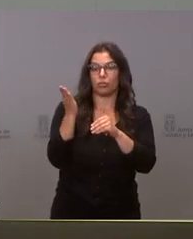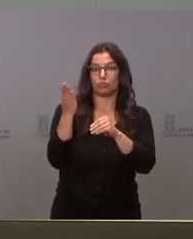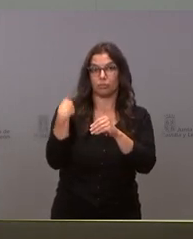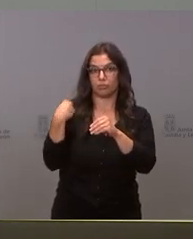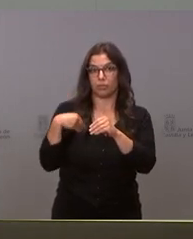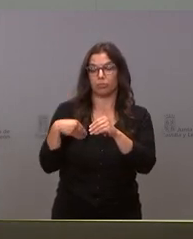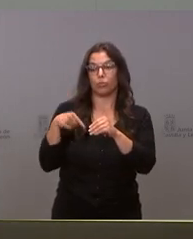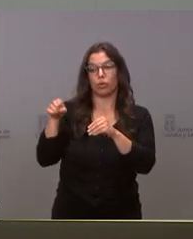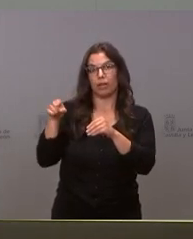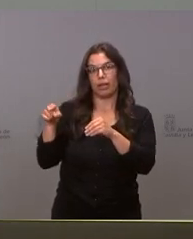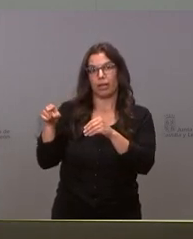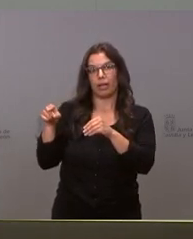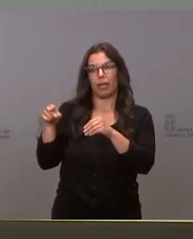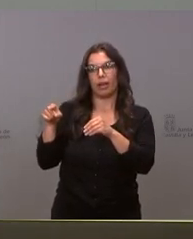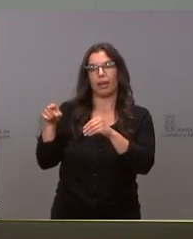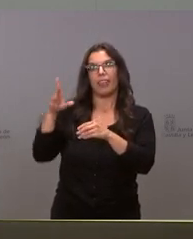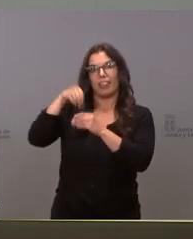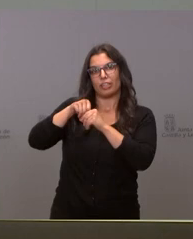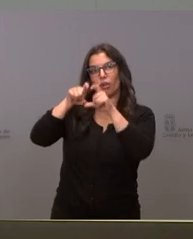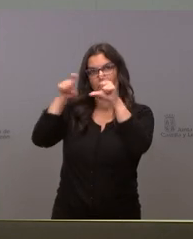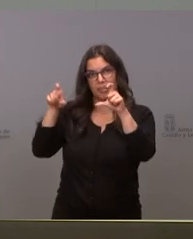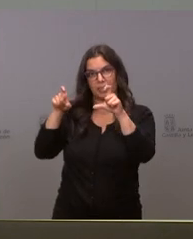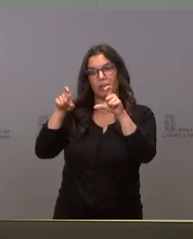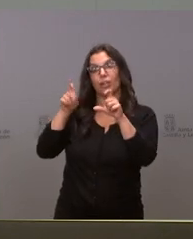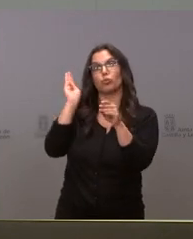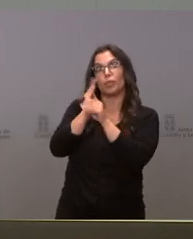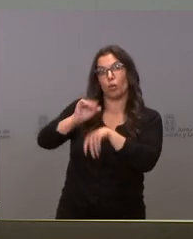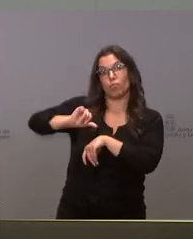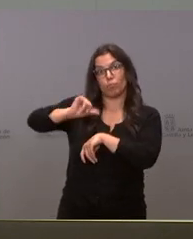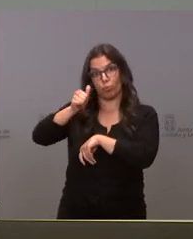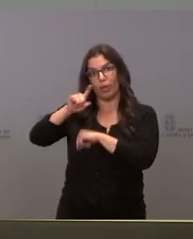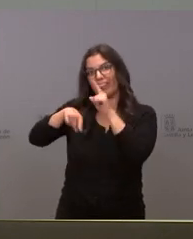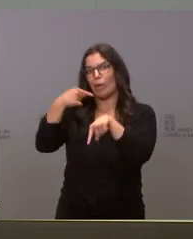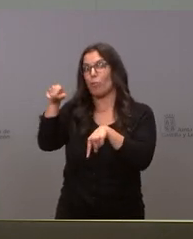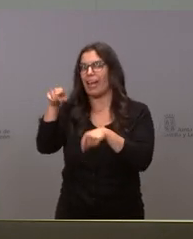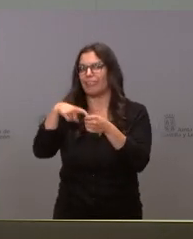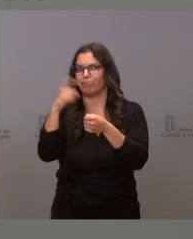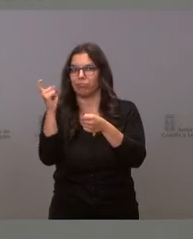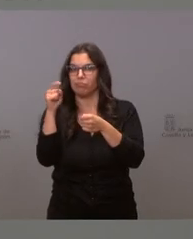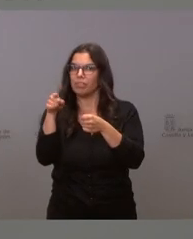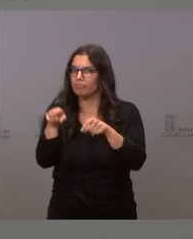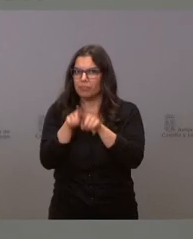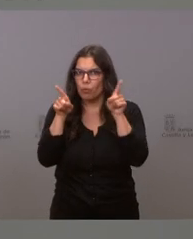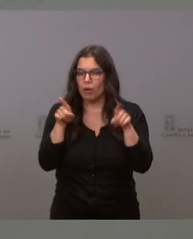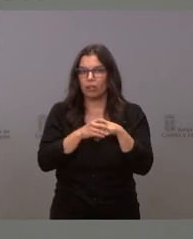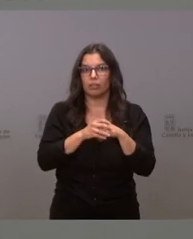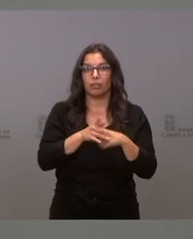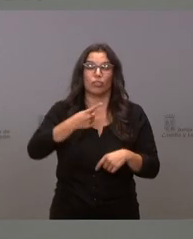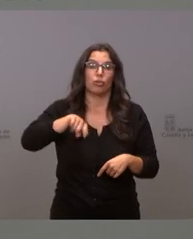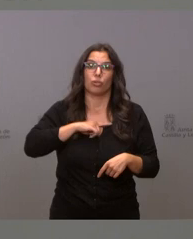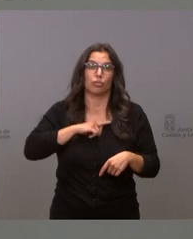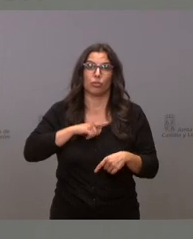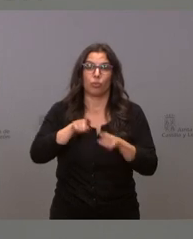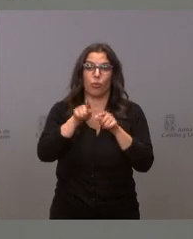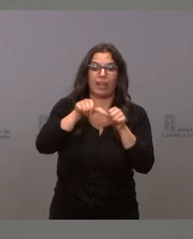participaba realmente en las empresas no sé si esto tampoco se va a estudiar muchas gracias Nosotros no podemos aplicar de manera